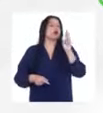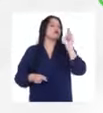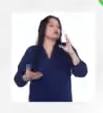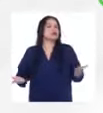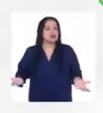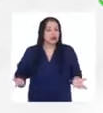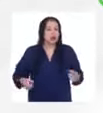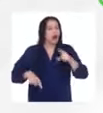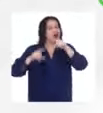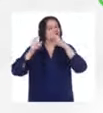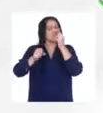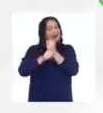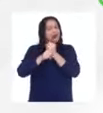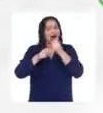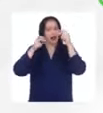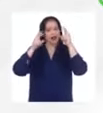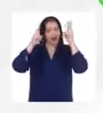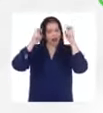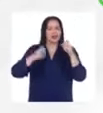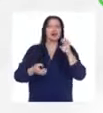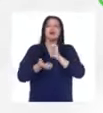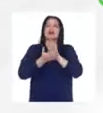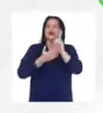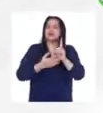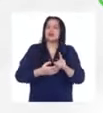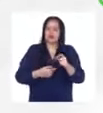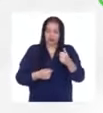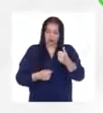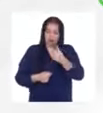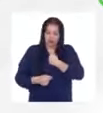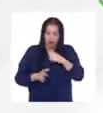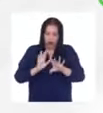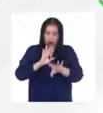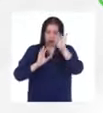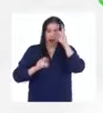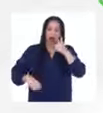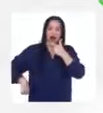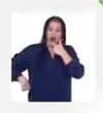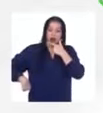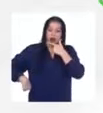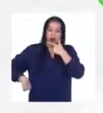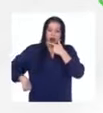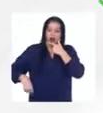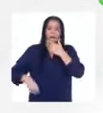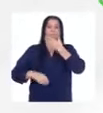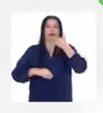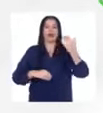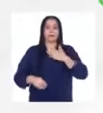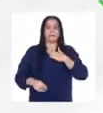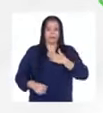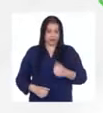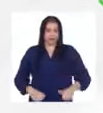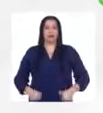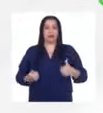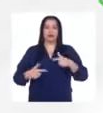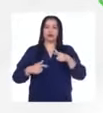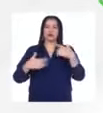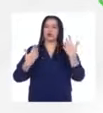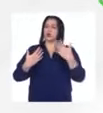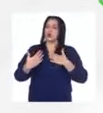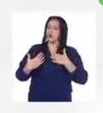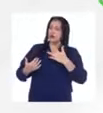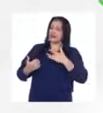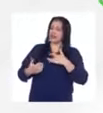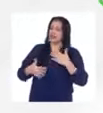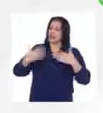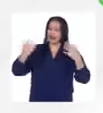alguien que trabaja en educación descubre para sí mismo una mejor versión de sí misma para mí ese es un momento de mucha celebración